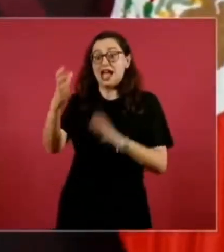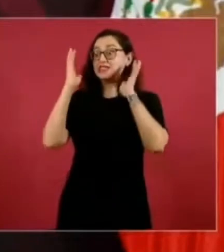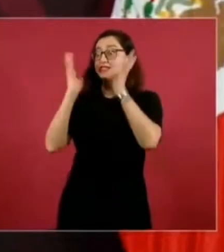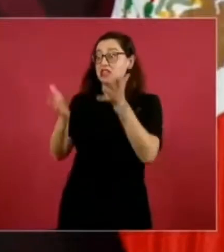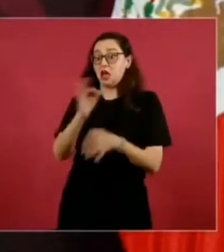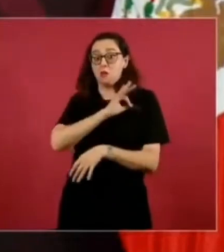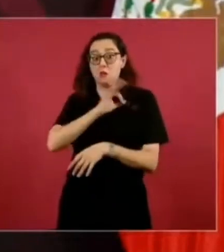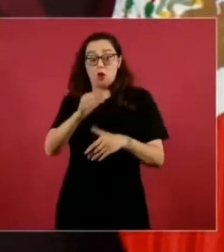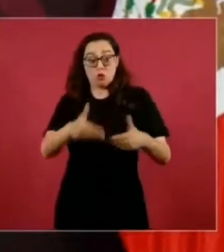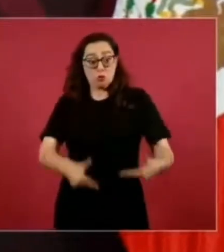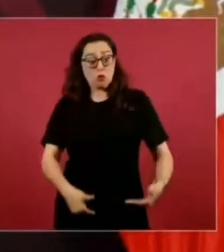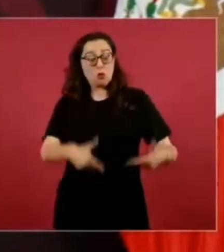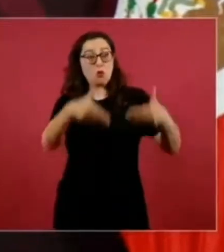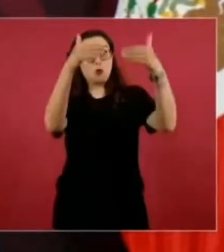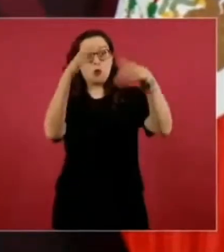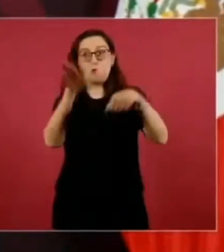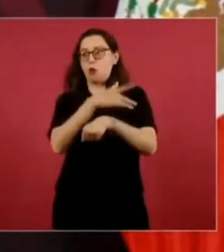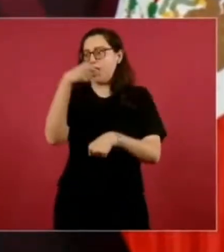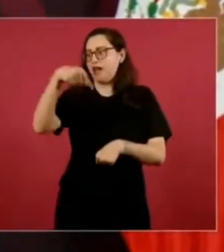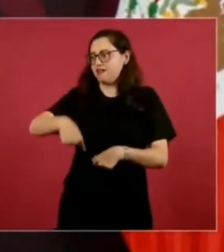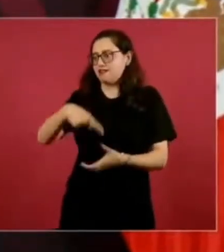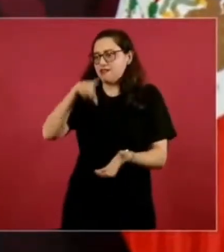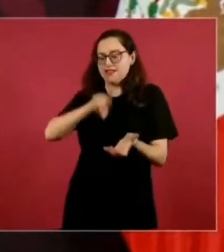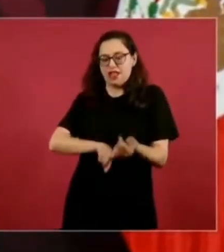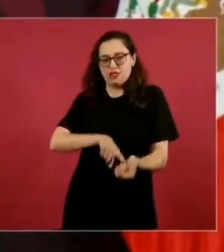De todas maneras yo llevaba